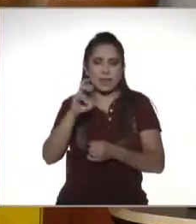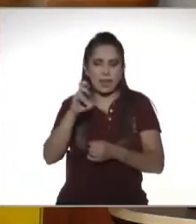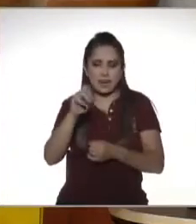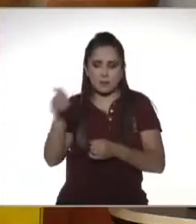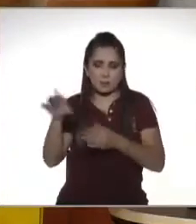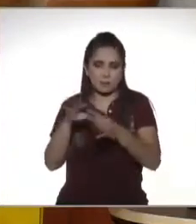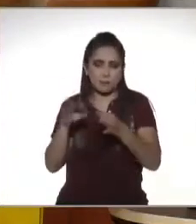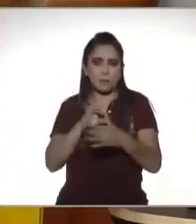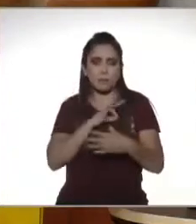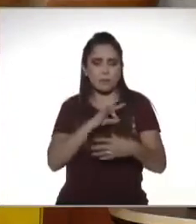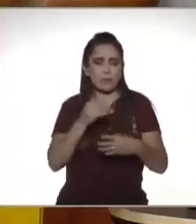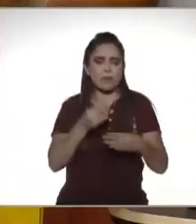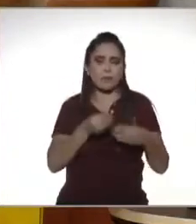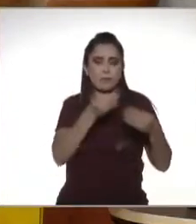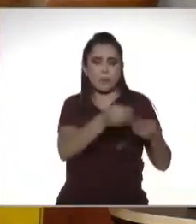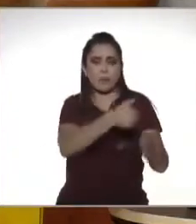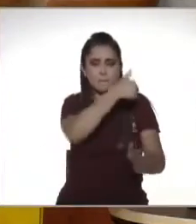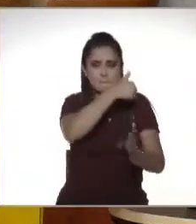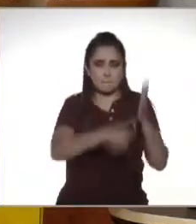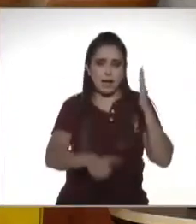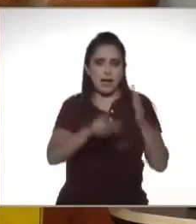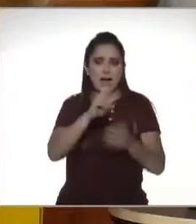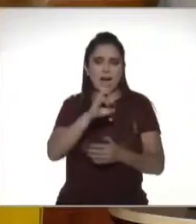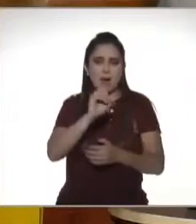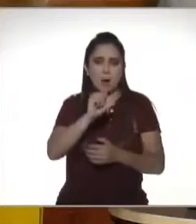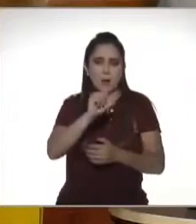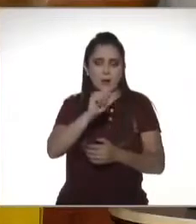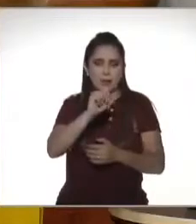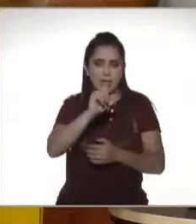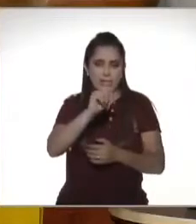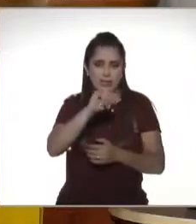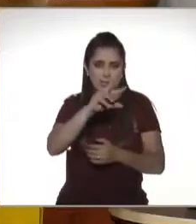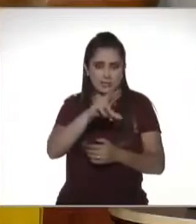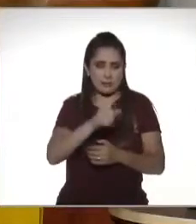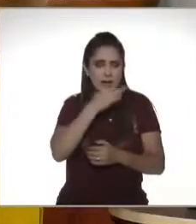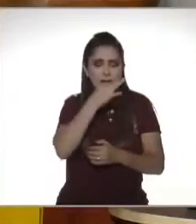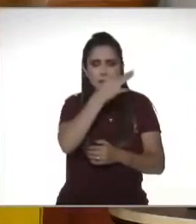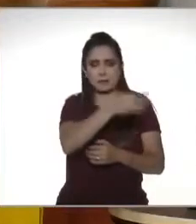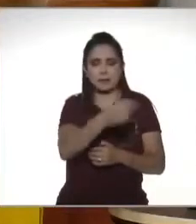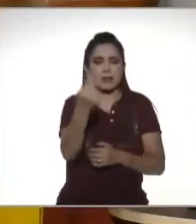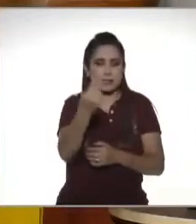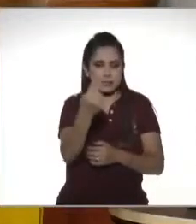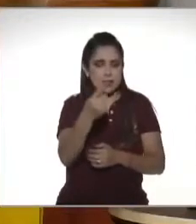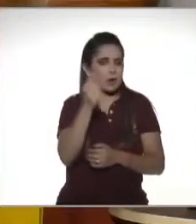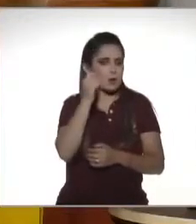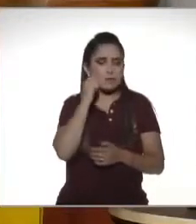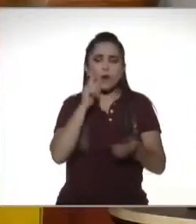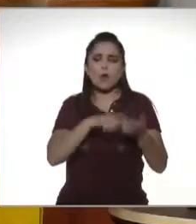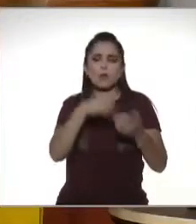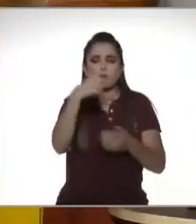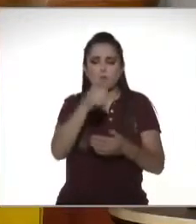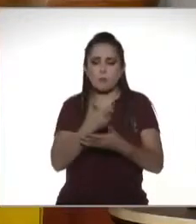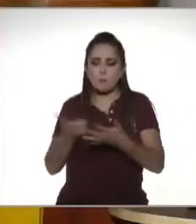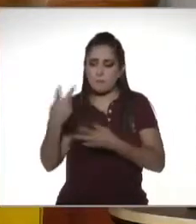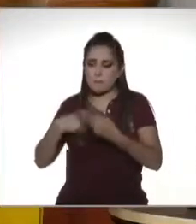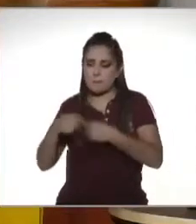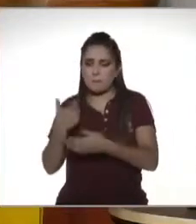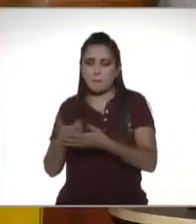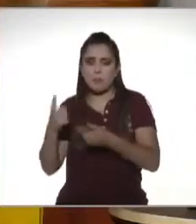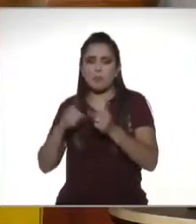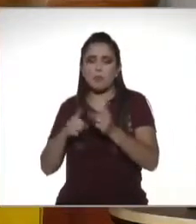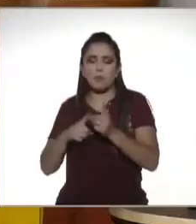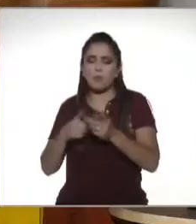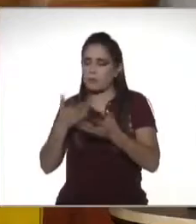darse la baja retroactiva y dar este aviso porque independientemente de donde obtenga los ingresos al haber sido